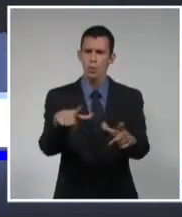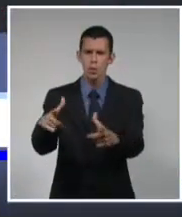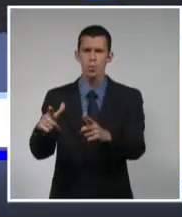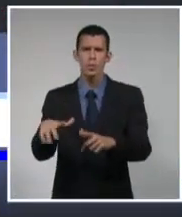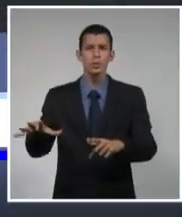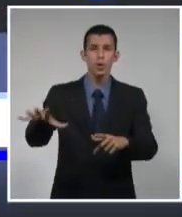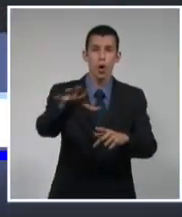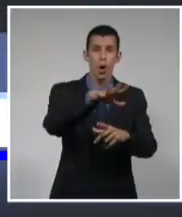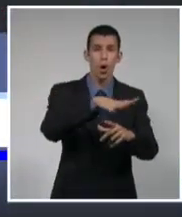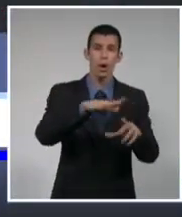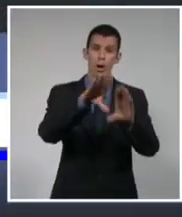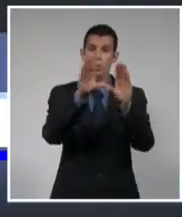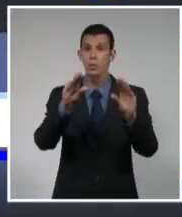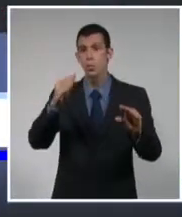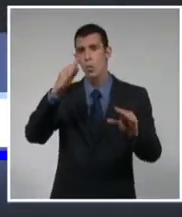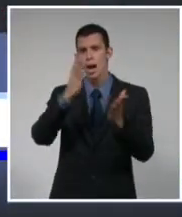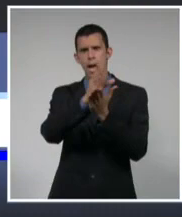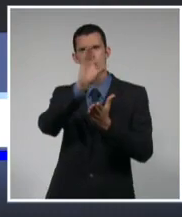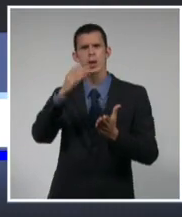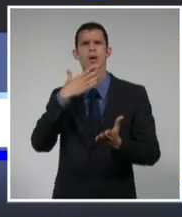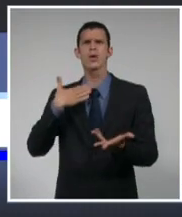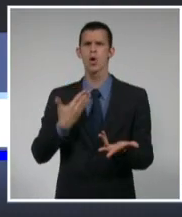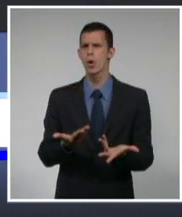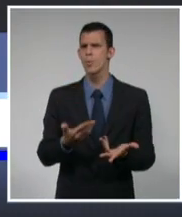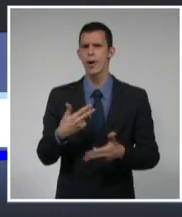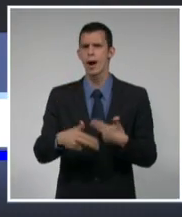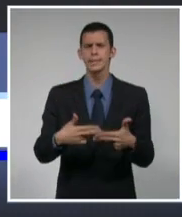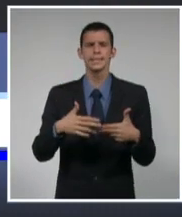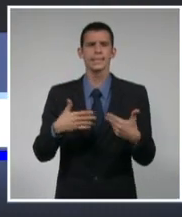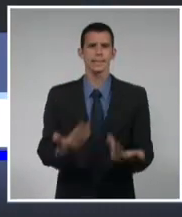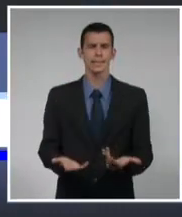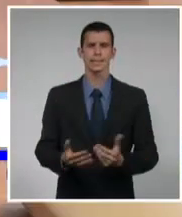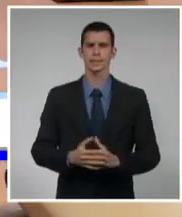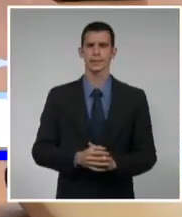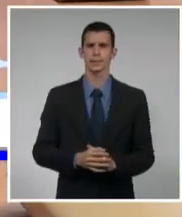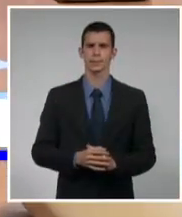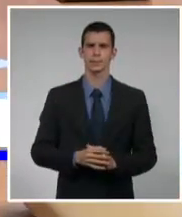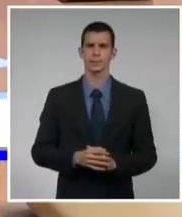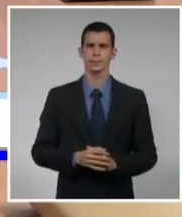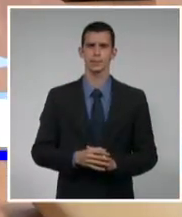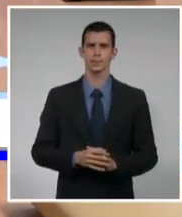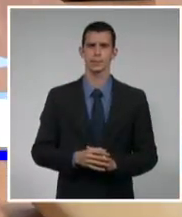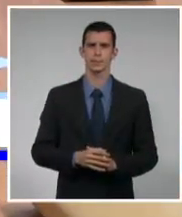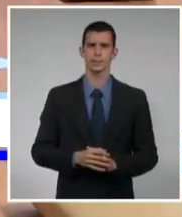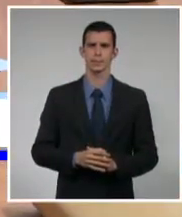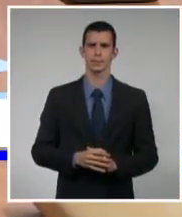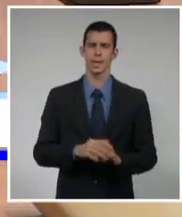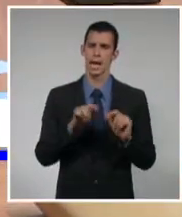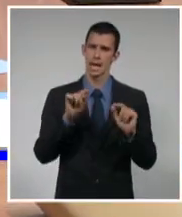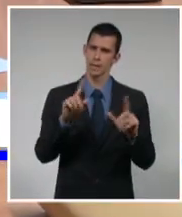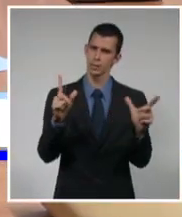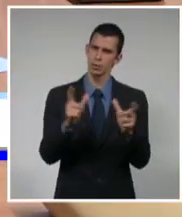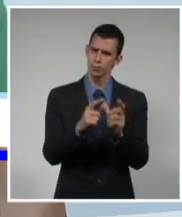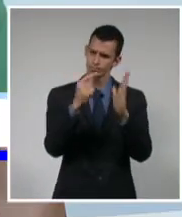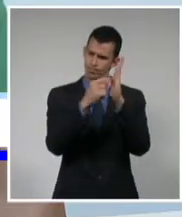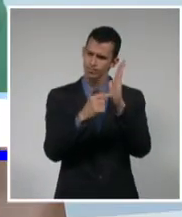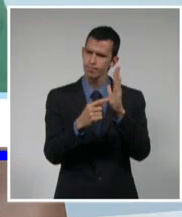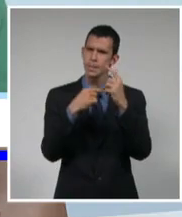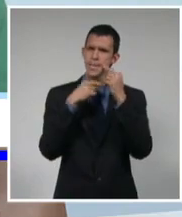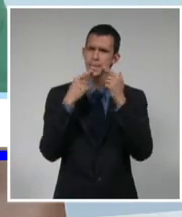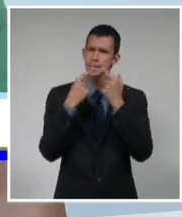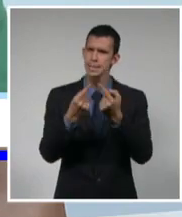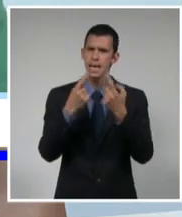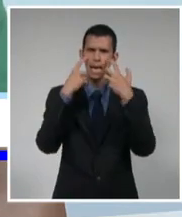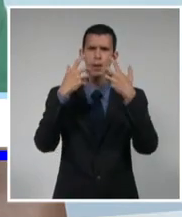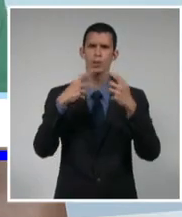medidas higiénico-sanitarias para evitar el contagio en las instituciones docentes. Se puntualizó que las actividades de la Organización de Pioneros